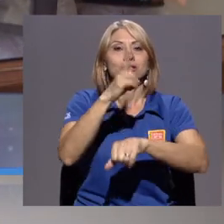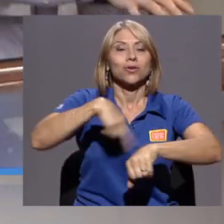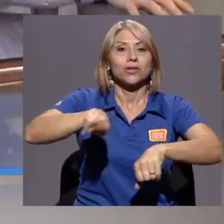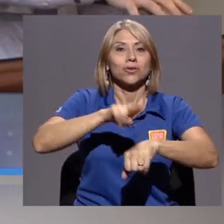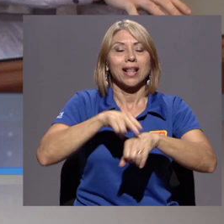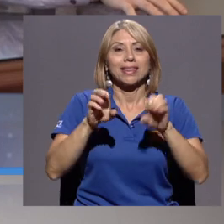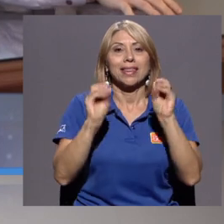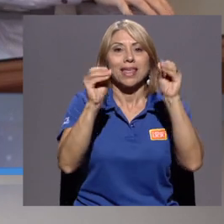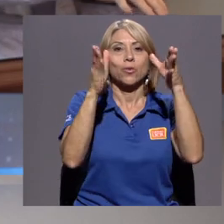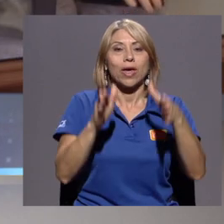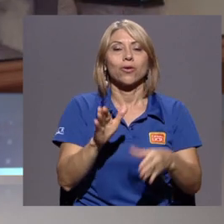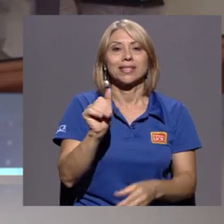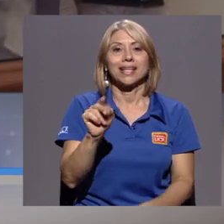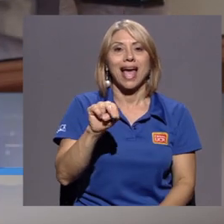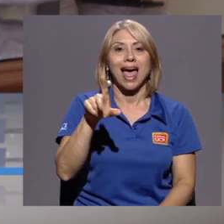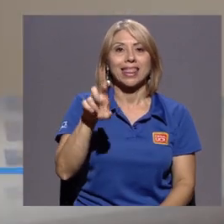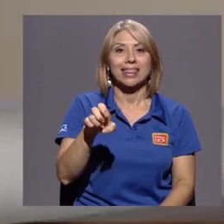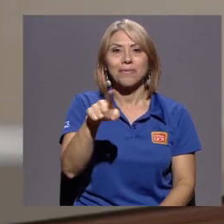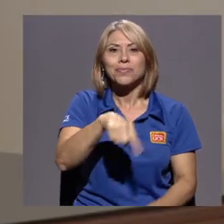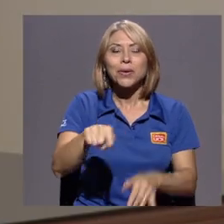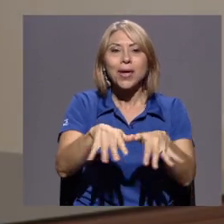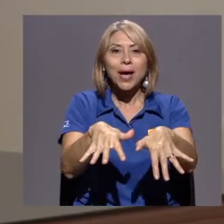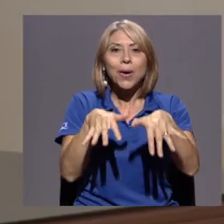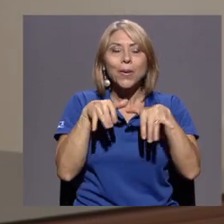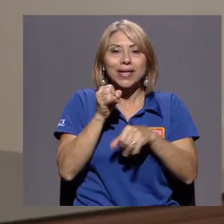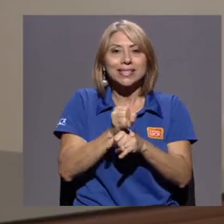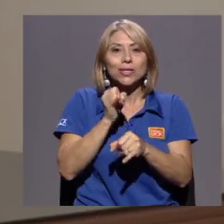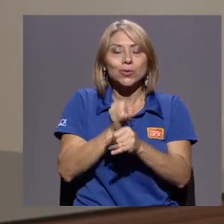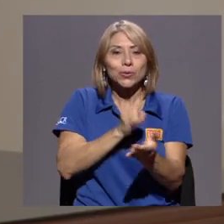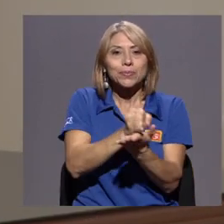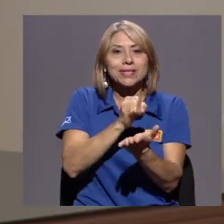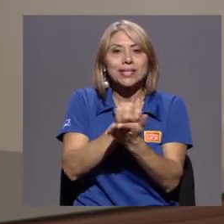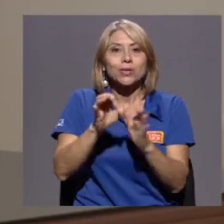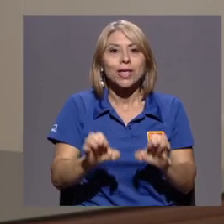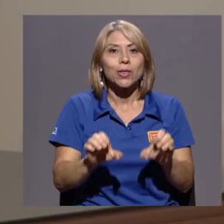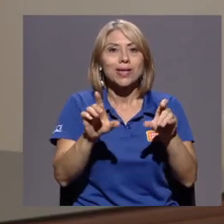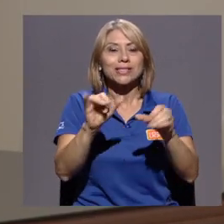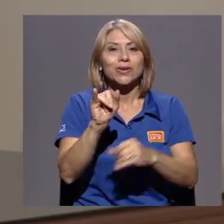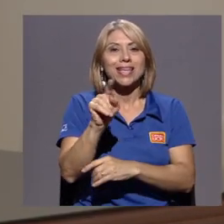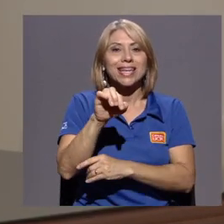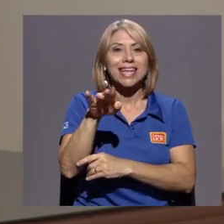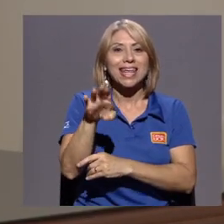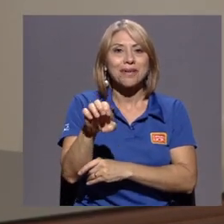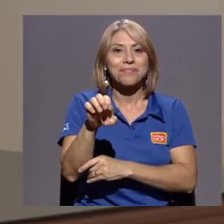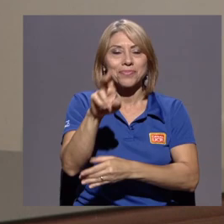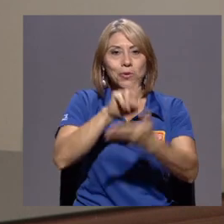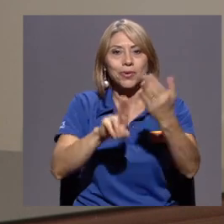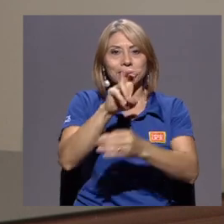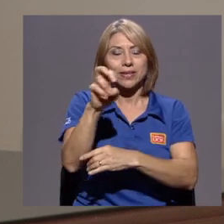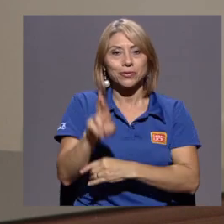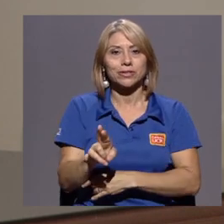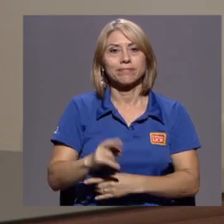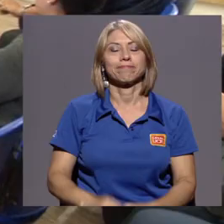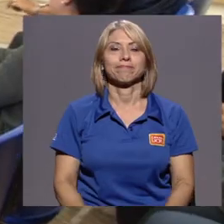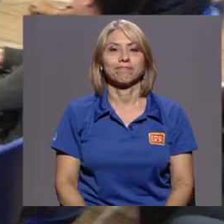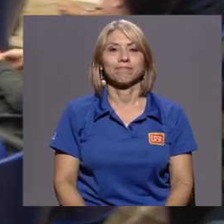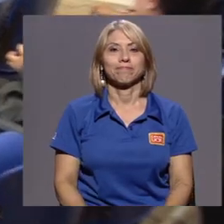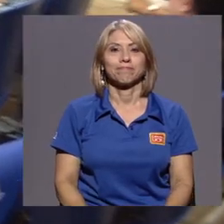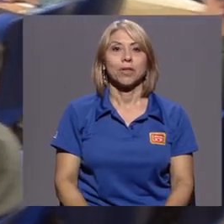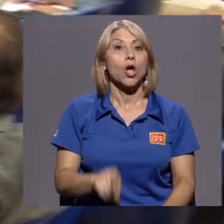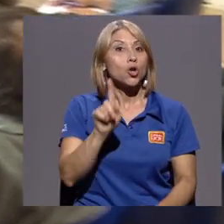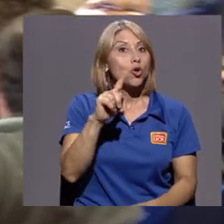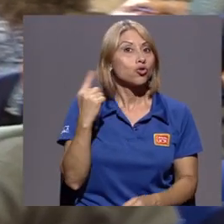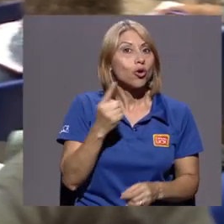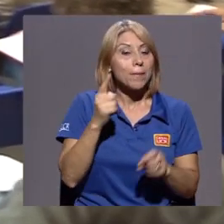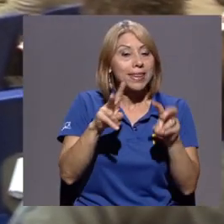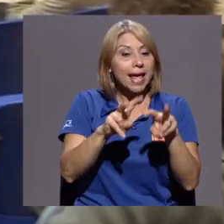Educadores, ANDE, y se realizó en el auditorio del Instituto de Investigación en Educación, INIE, de la Universidad de Costa Rica. Más allá